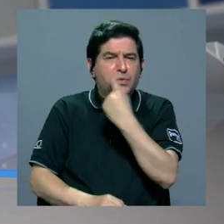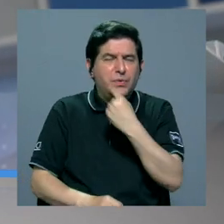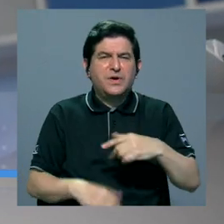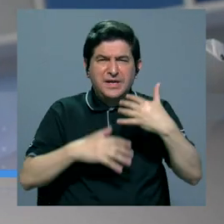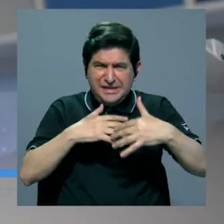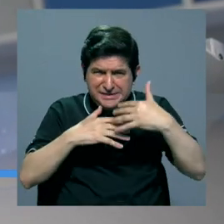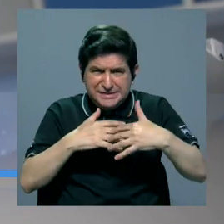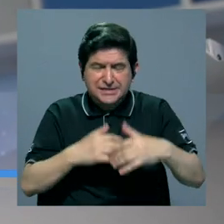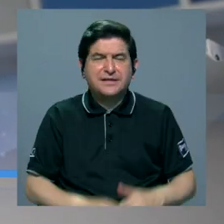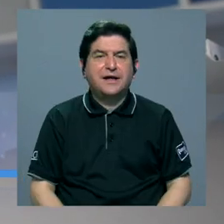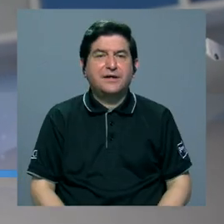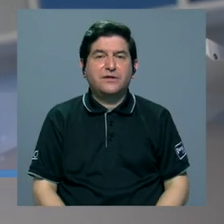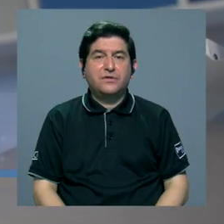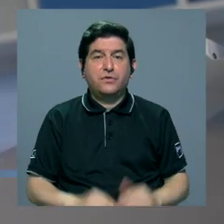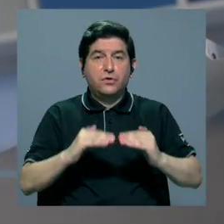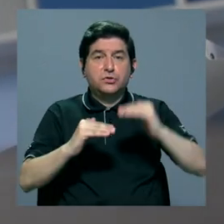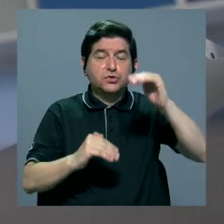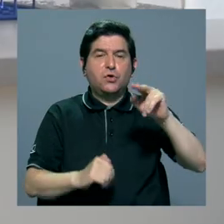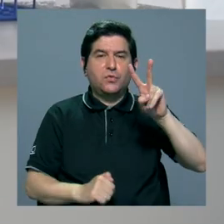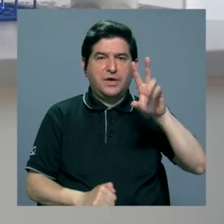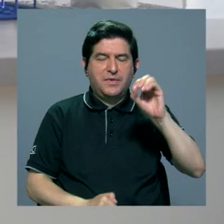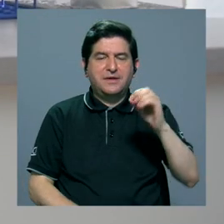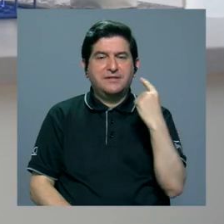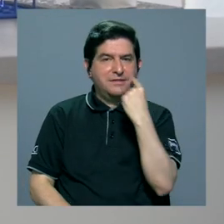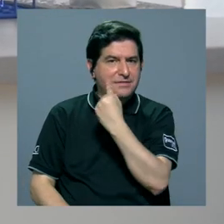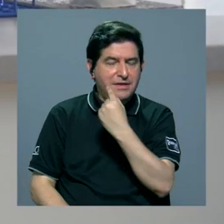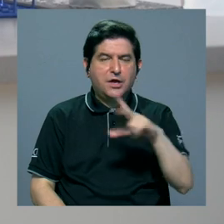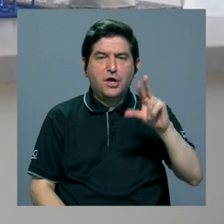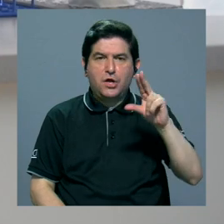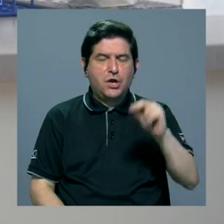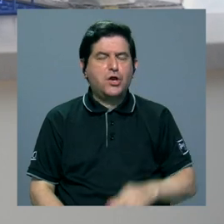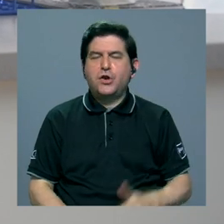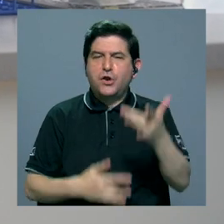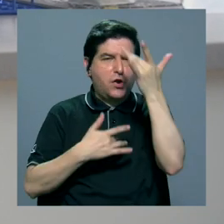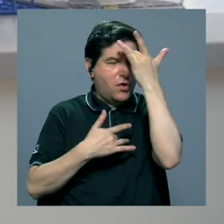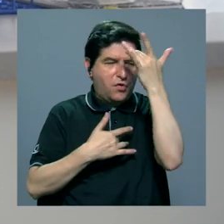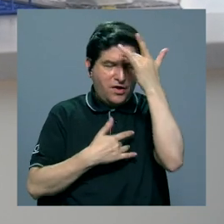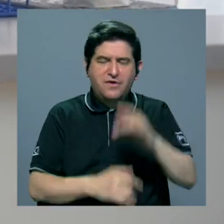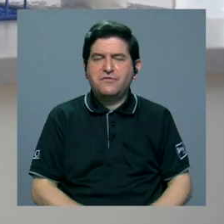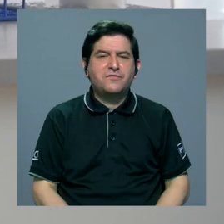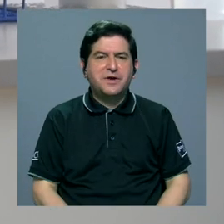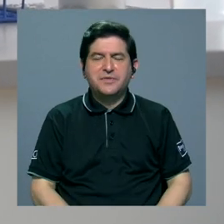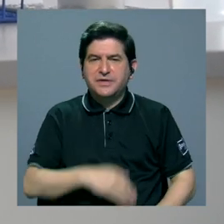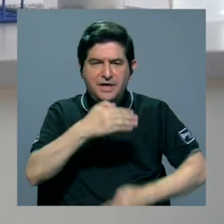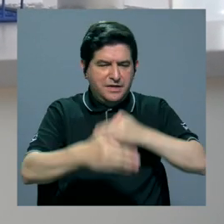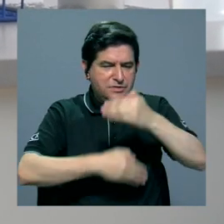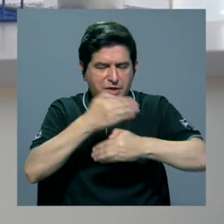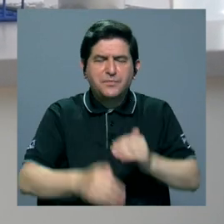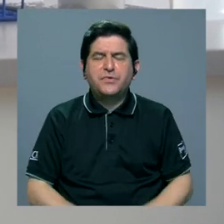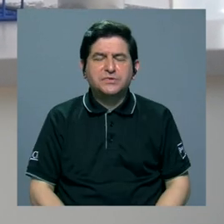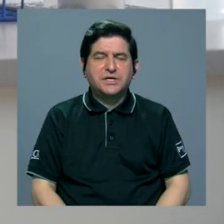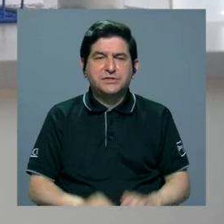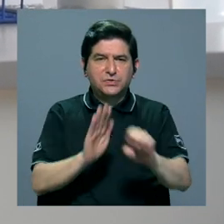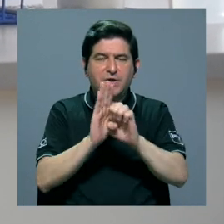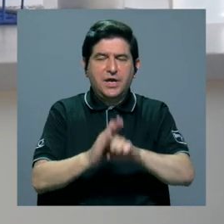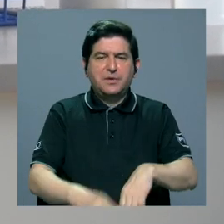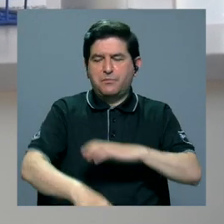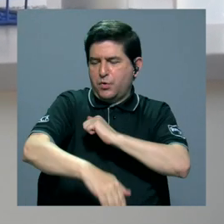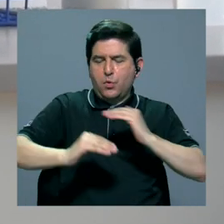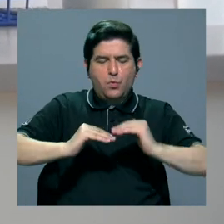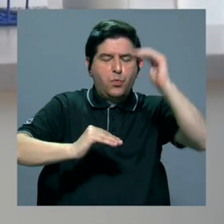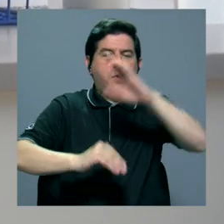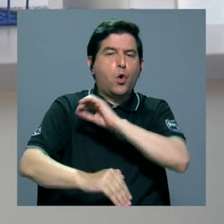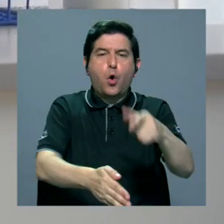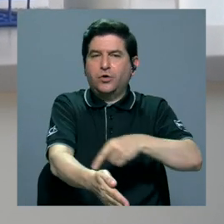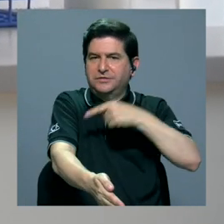encías, tener más de 20 dientes y no tener ninguna enfermedad metabólica crónica como hipertensión y diabetes.